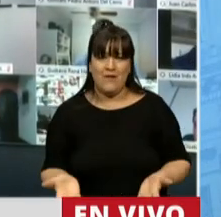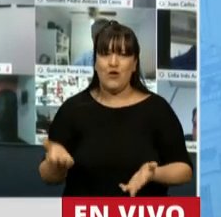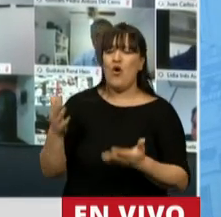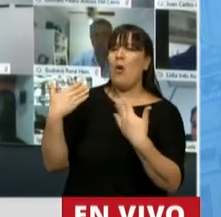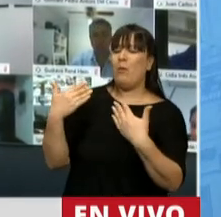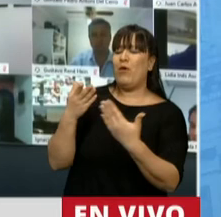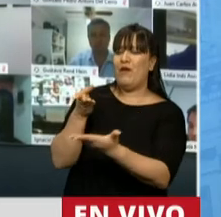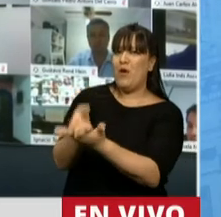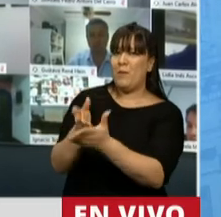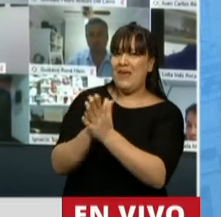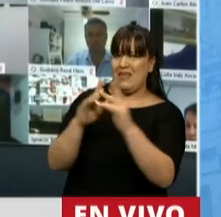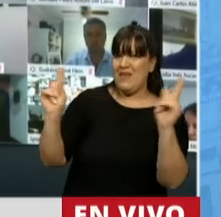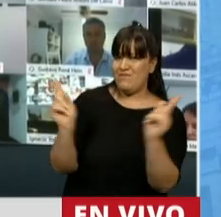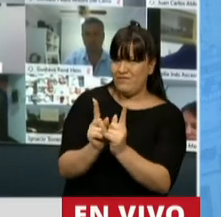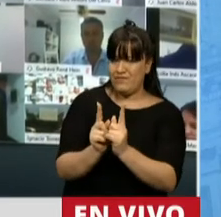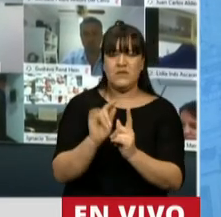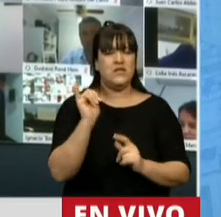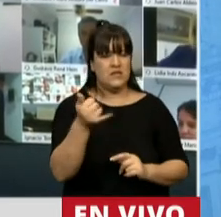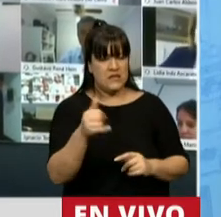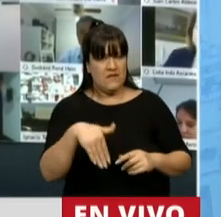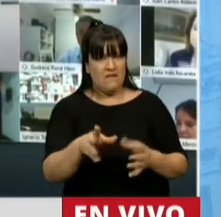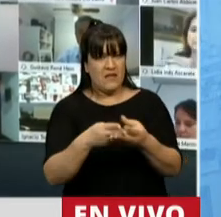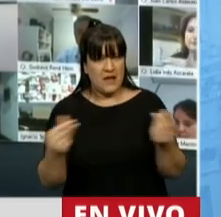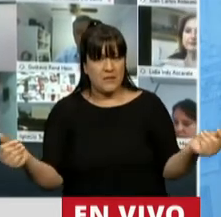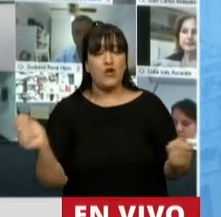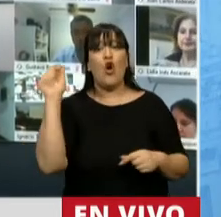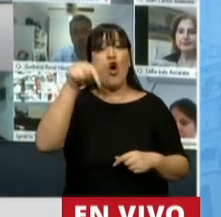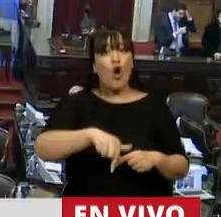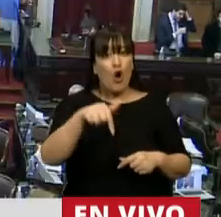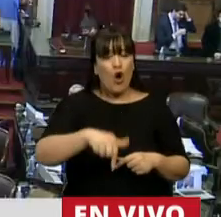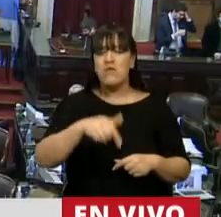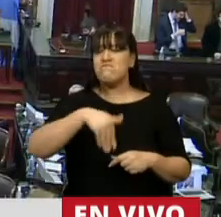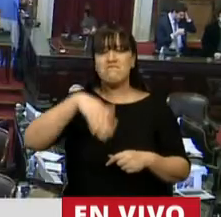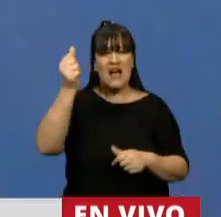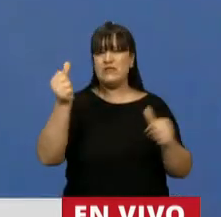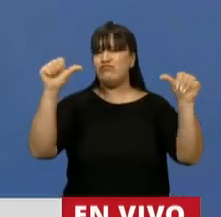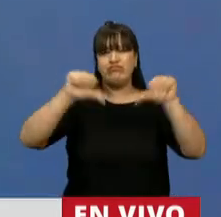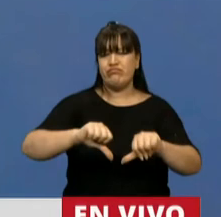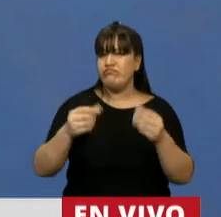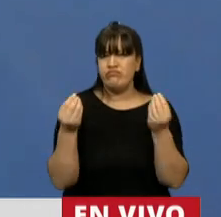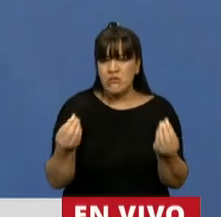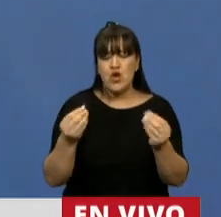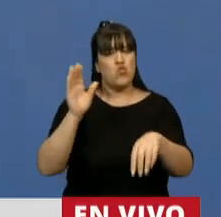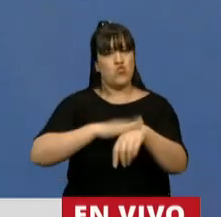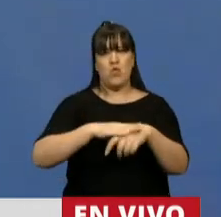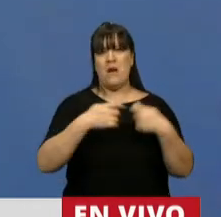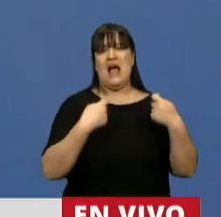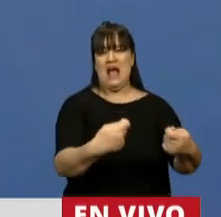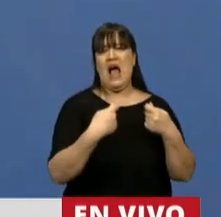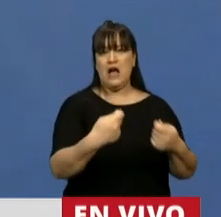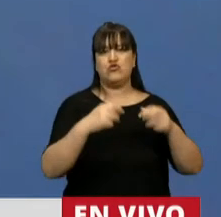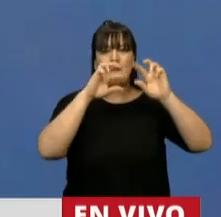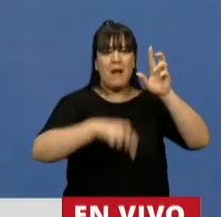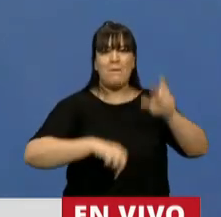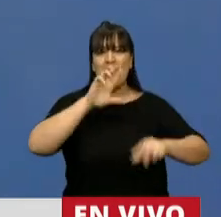puedo ir redondeando, por favor. Sí, sí, sí, termino. Hoy el déficit primario en gran medida es por el gasto de las políticas